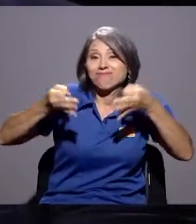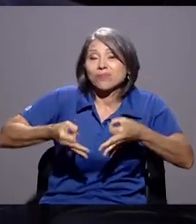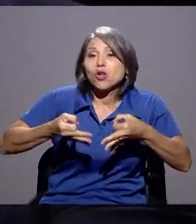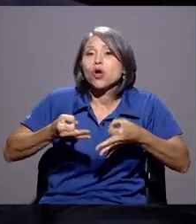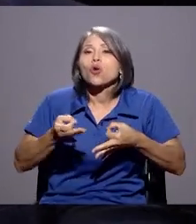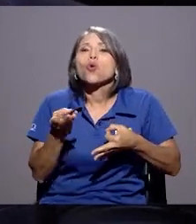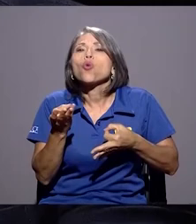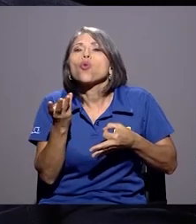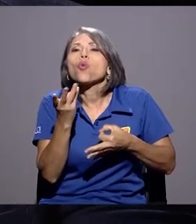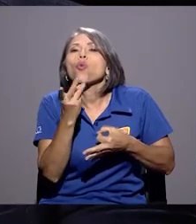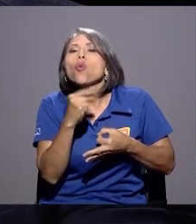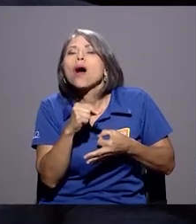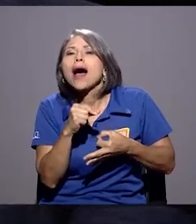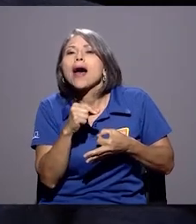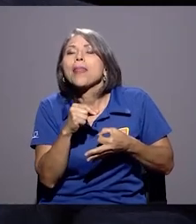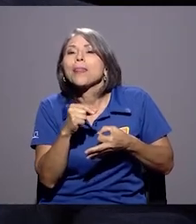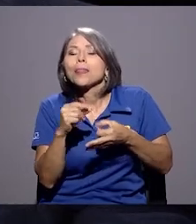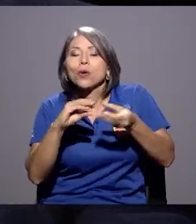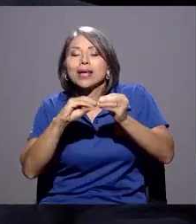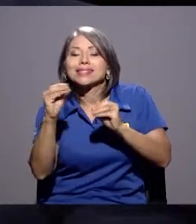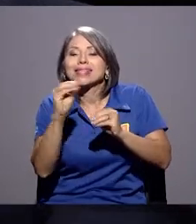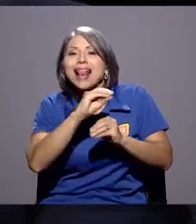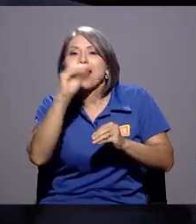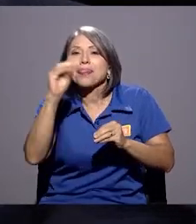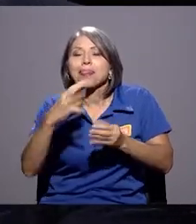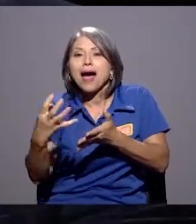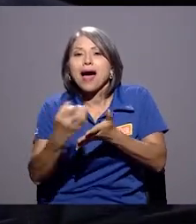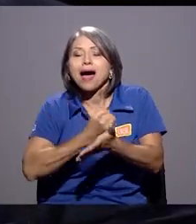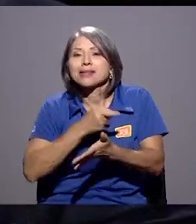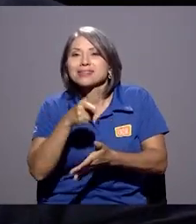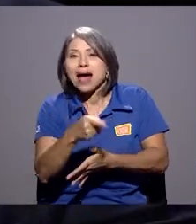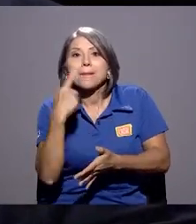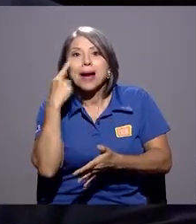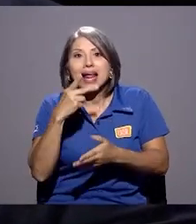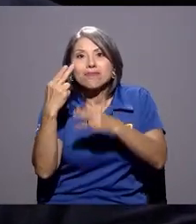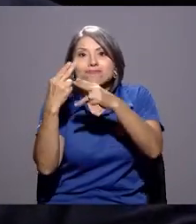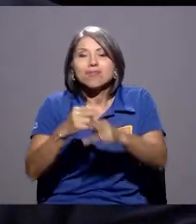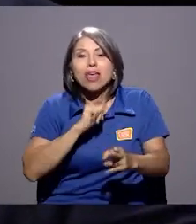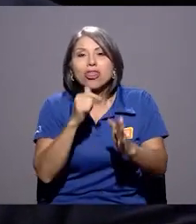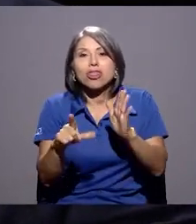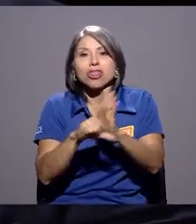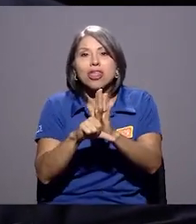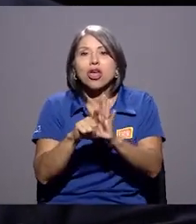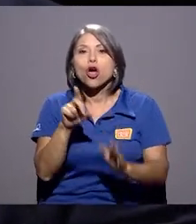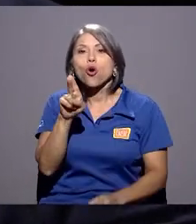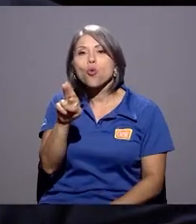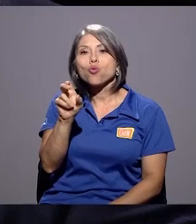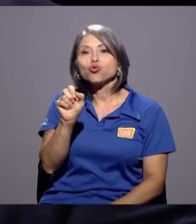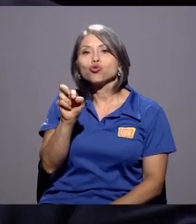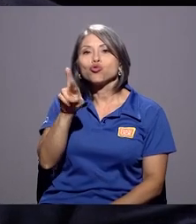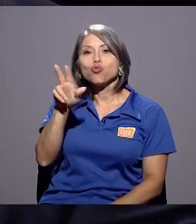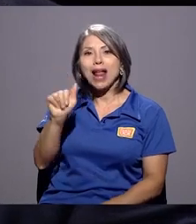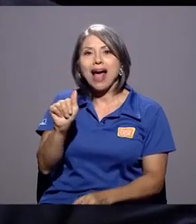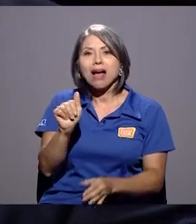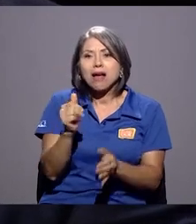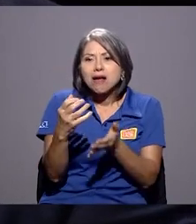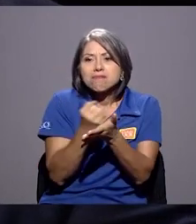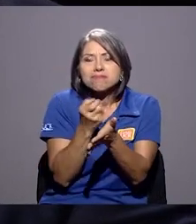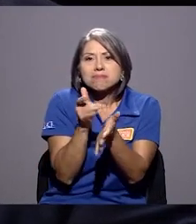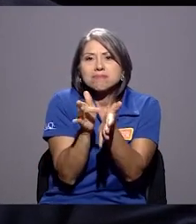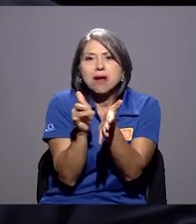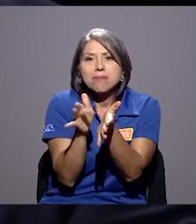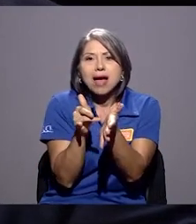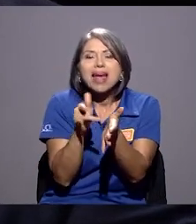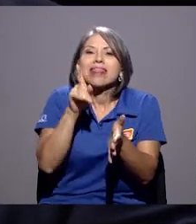tasa a la cual ese delito es? Y precisamente la discusión sobre la usura es cuál es la tasa de usura